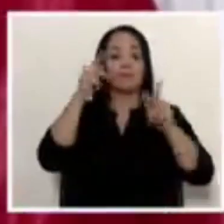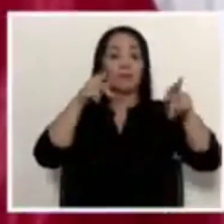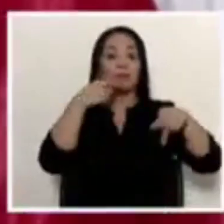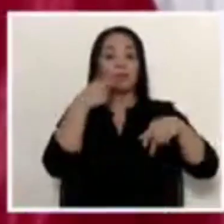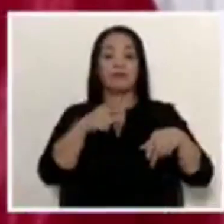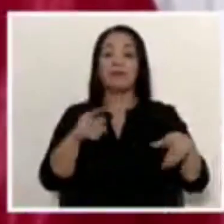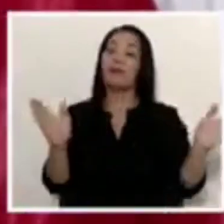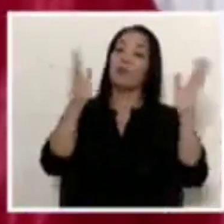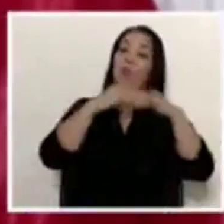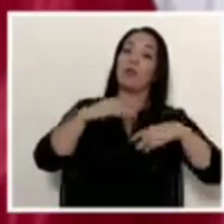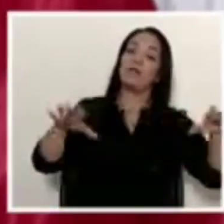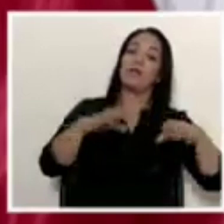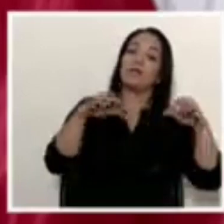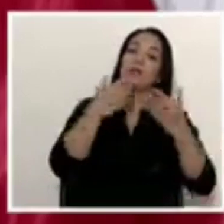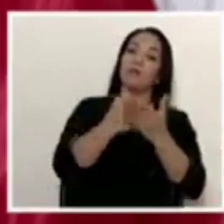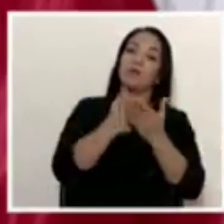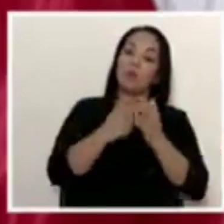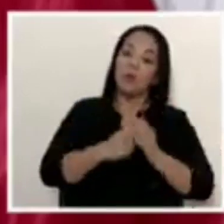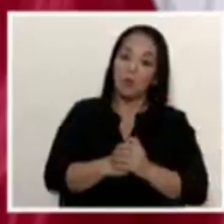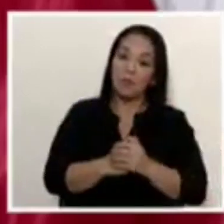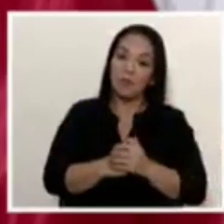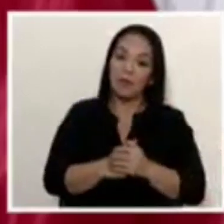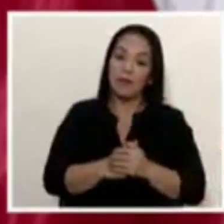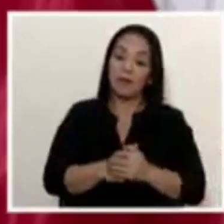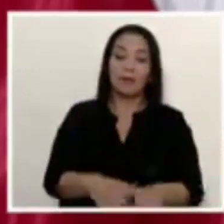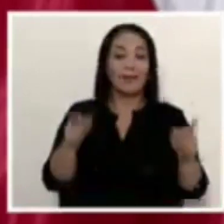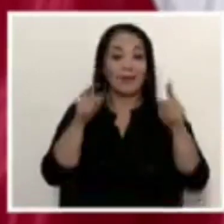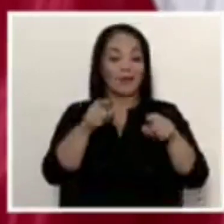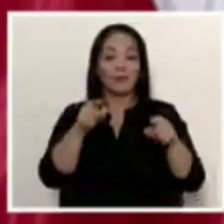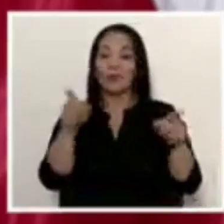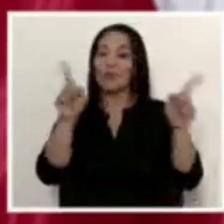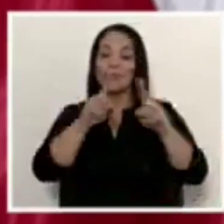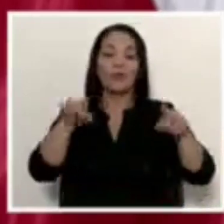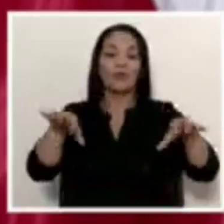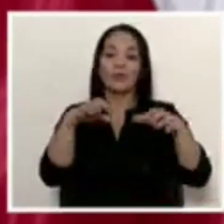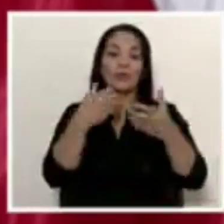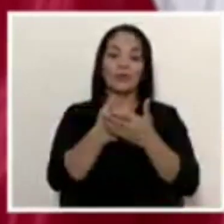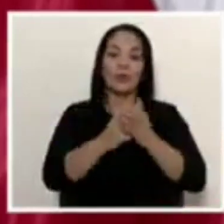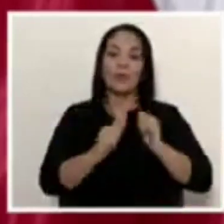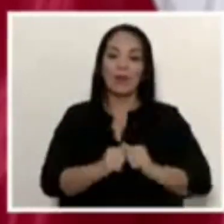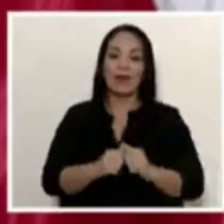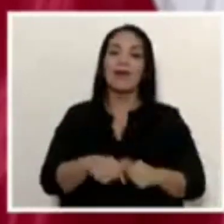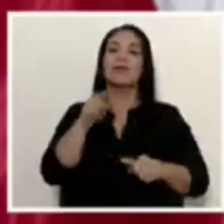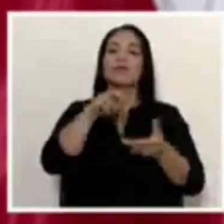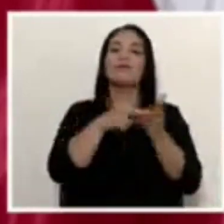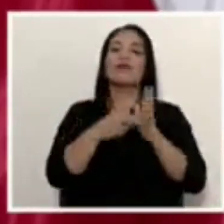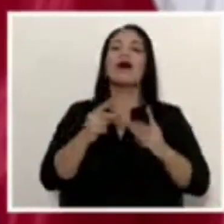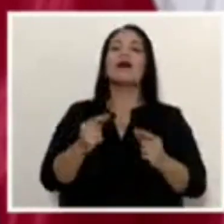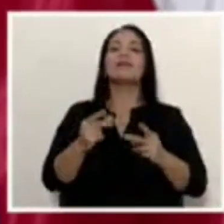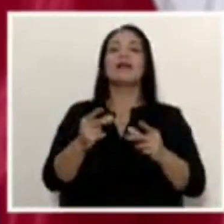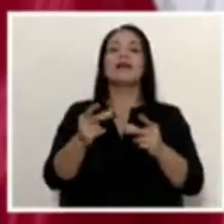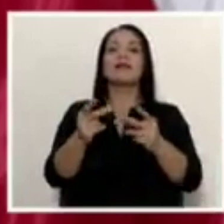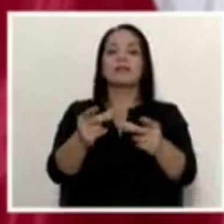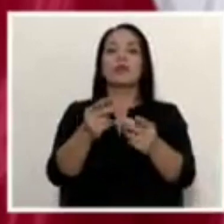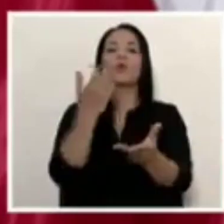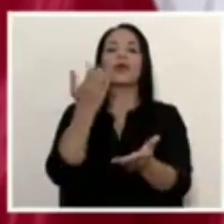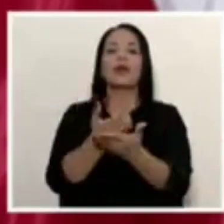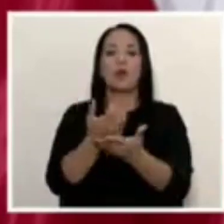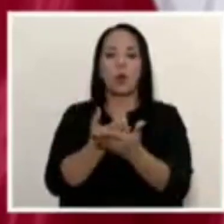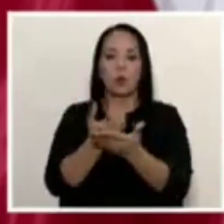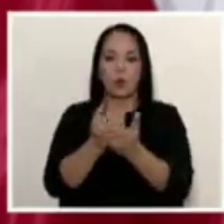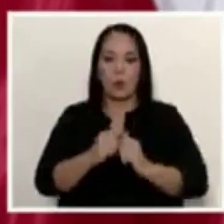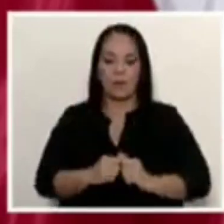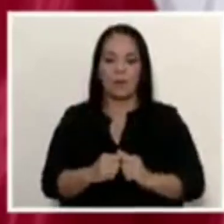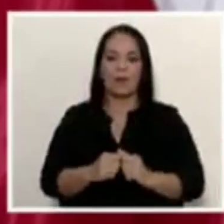no hay reactivación económica, esto no es reactivación económica, esto es aceleración económica.